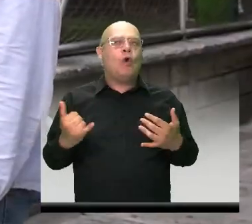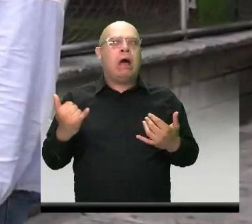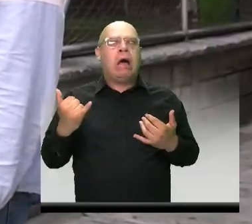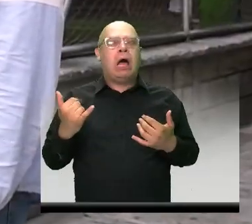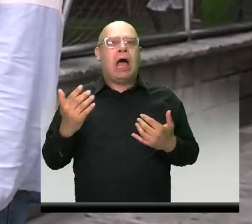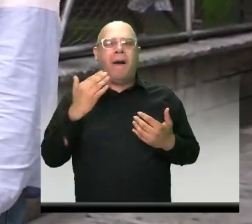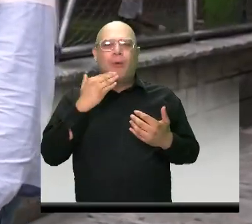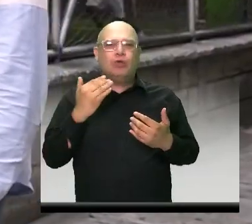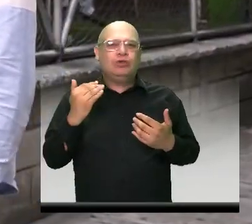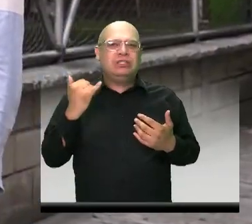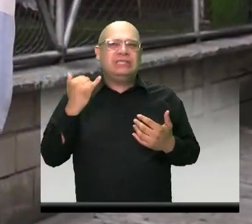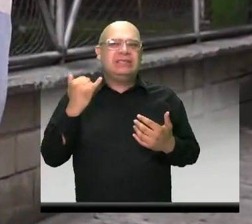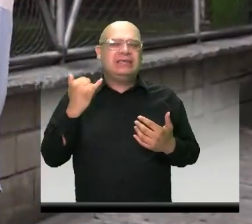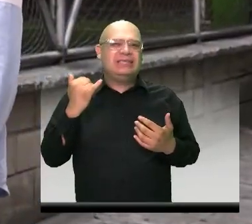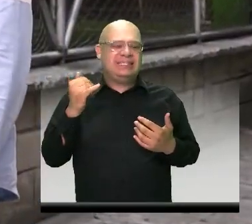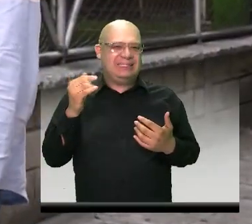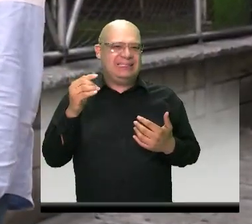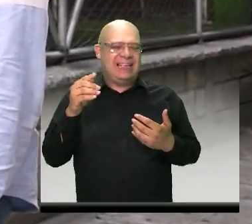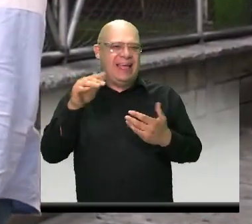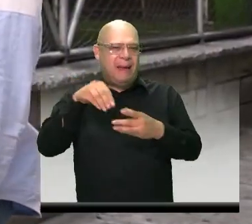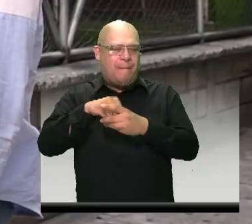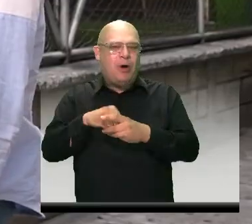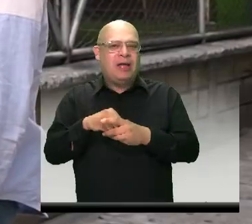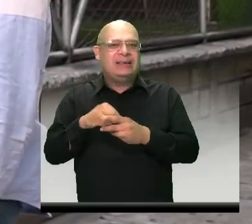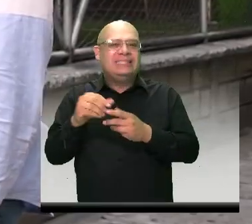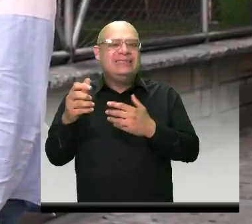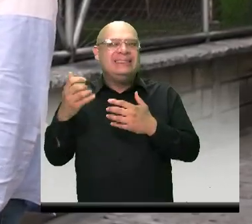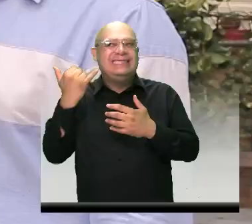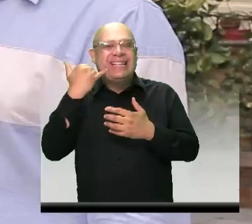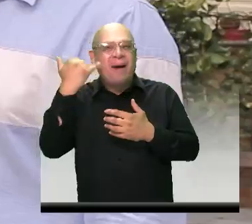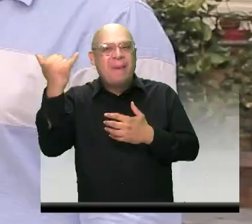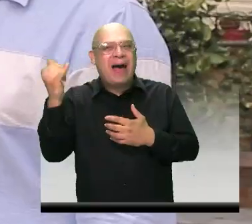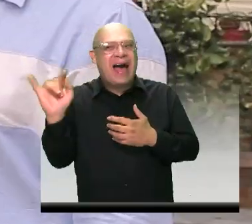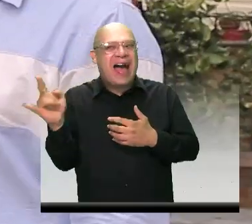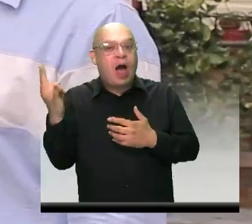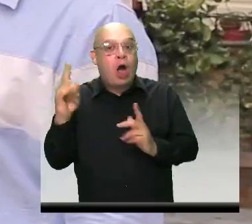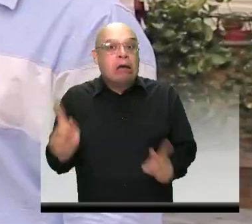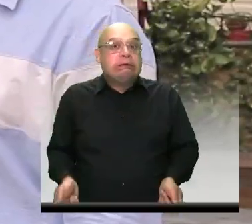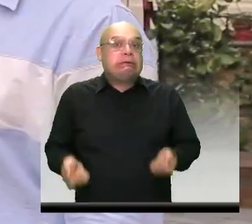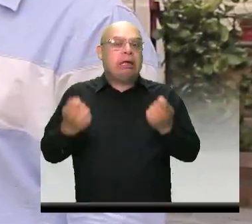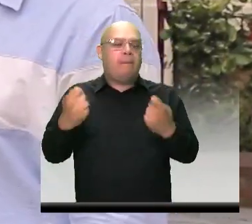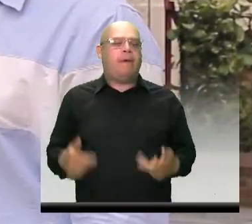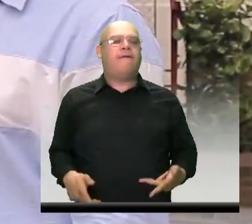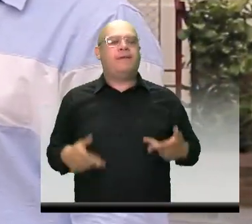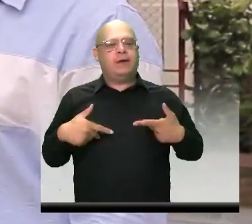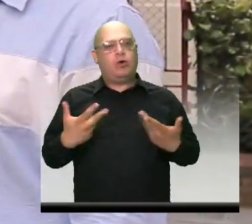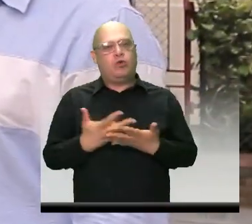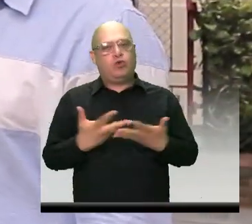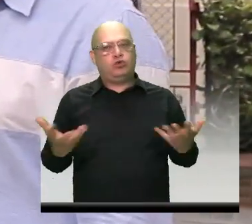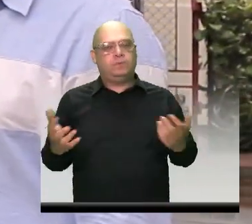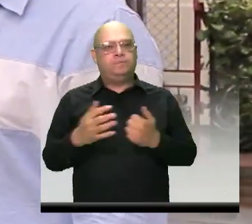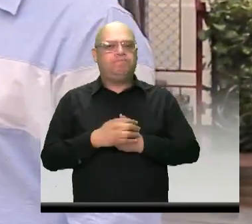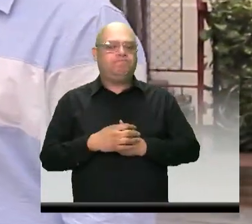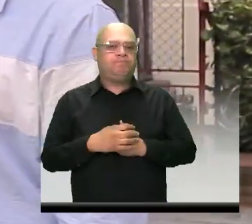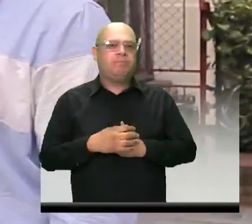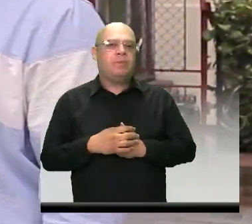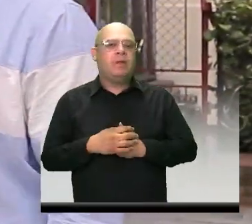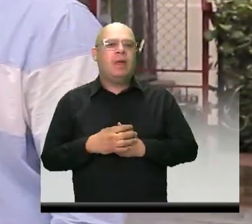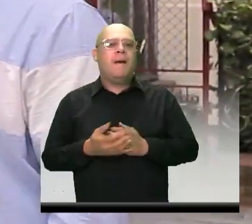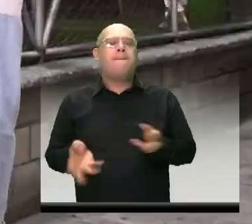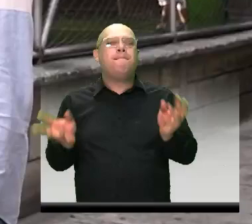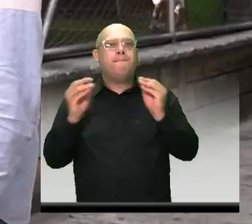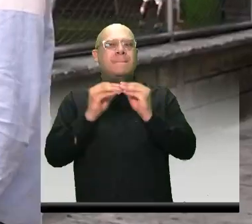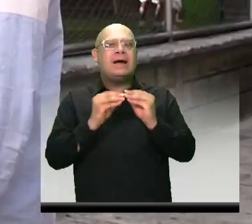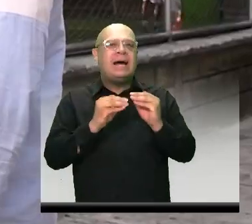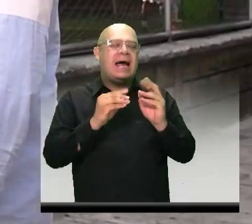La línea del SEM, Sistema de Emergencias Médicas de la Ciudad de Itagüí, y no solamente está esta línea, también tenemos escuchaderos,